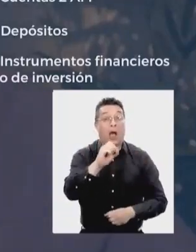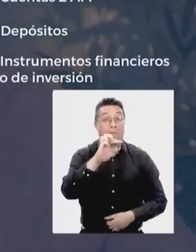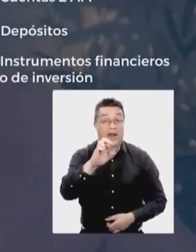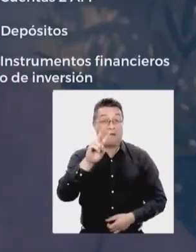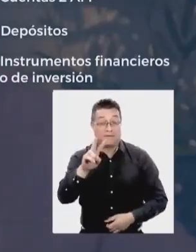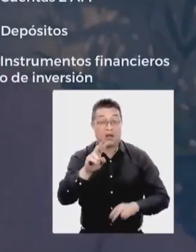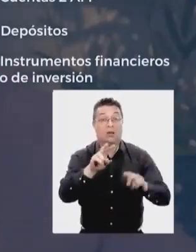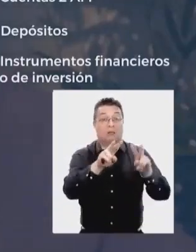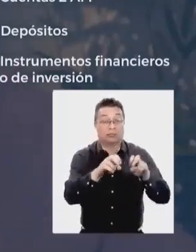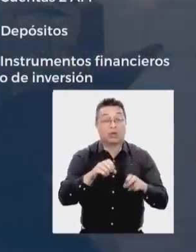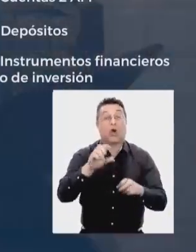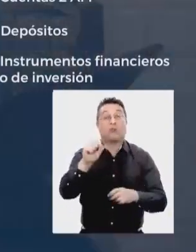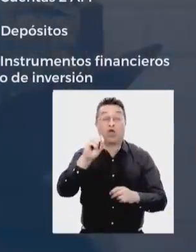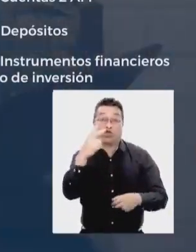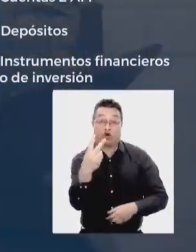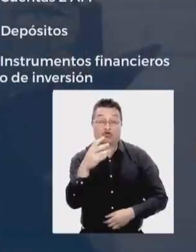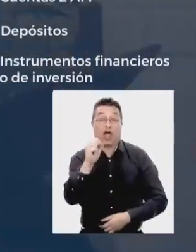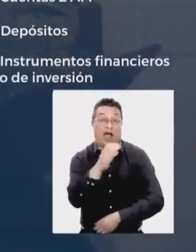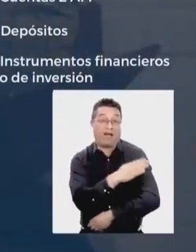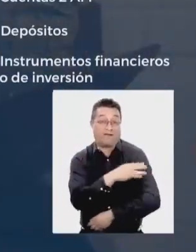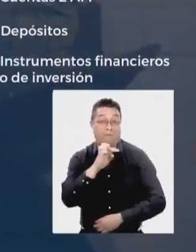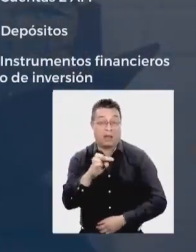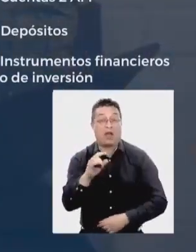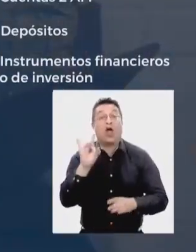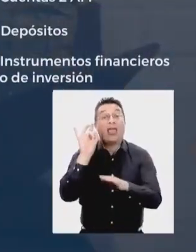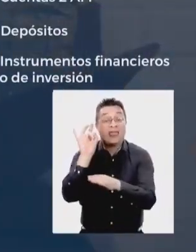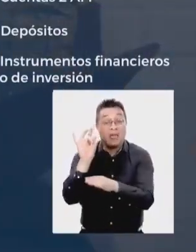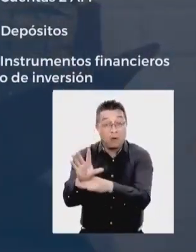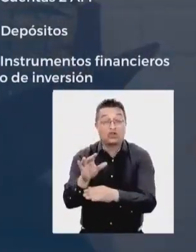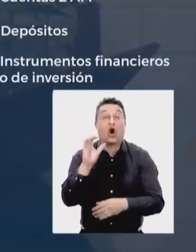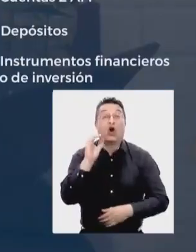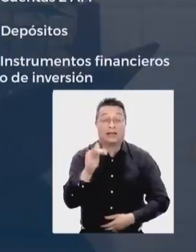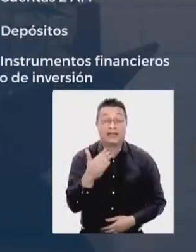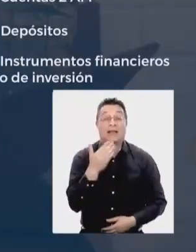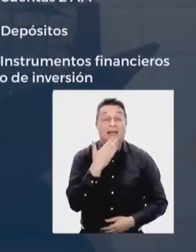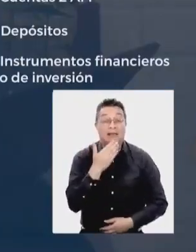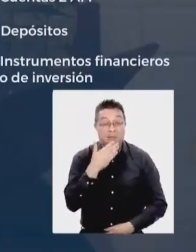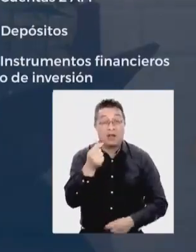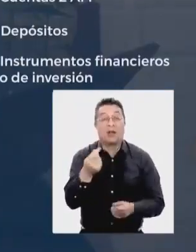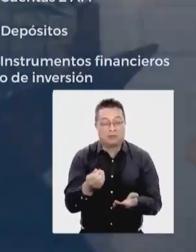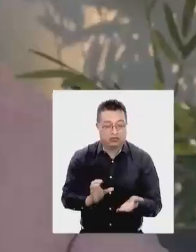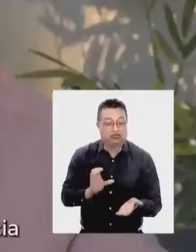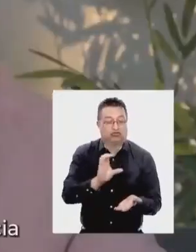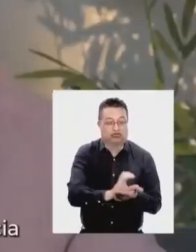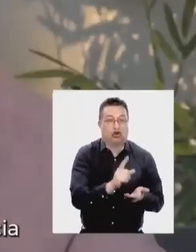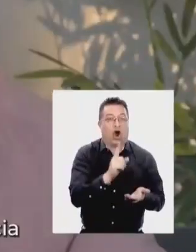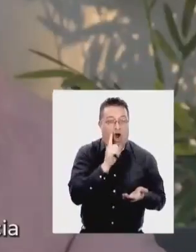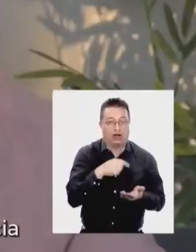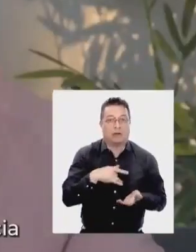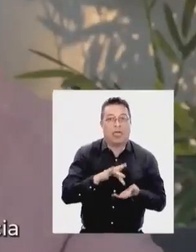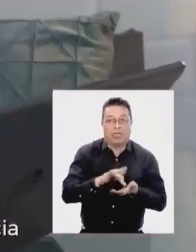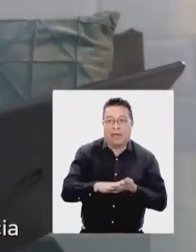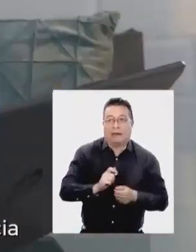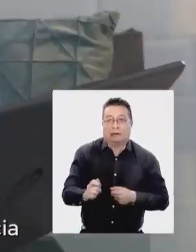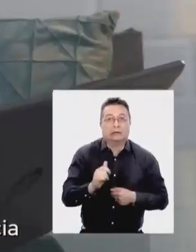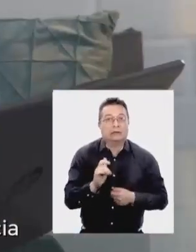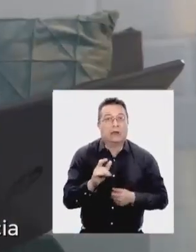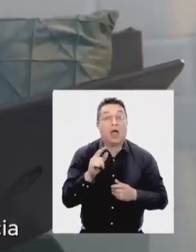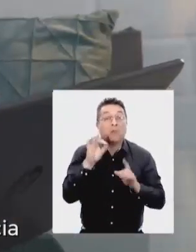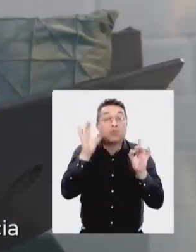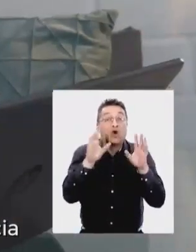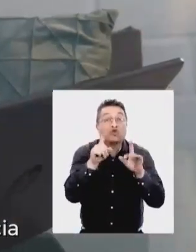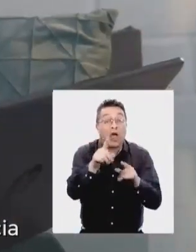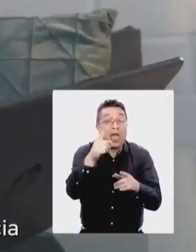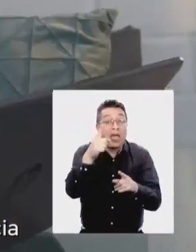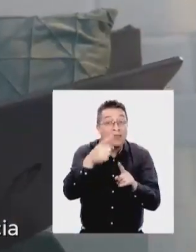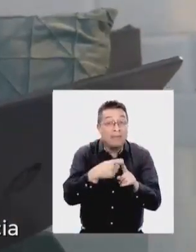cuenta 2 de AFP, depósitos e incluso de inversiones. Y si se deben 3 meses o